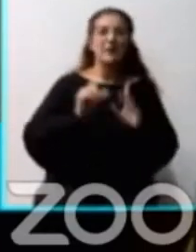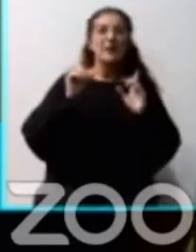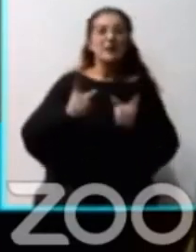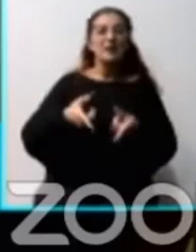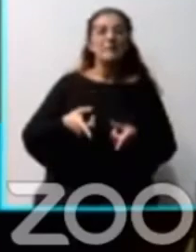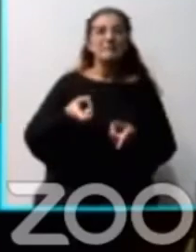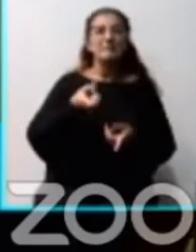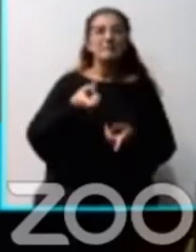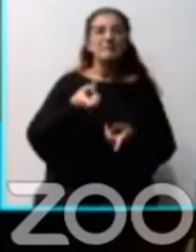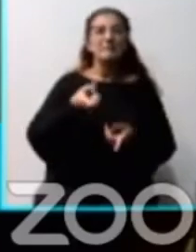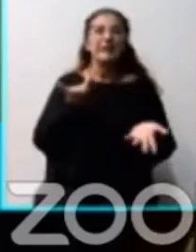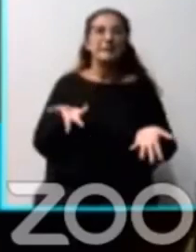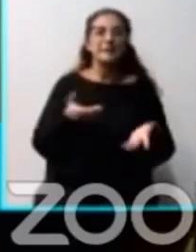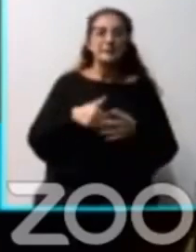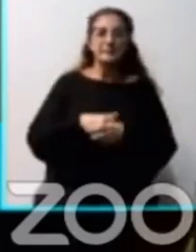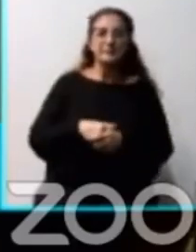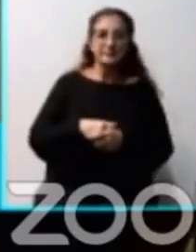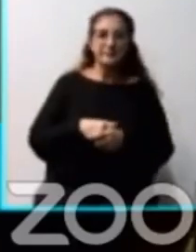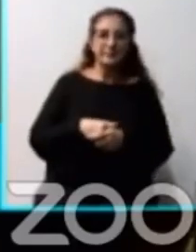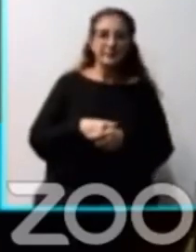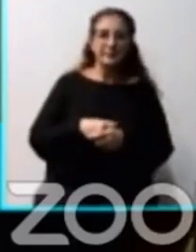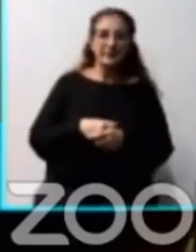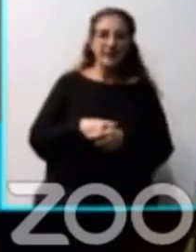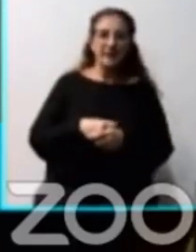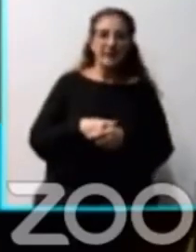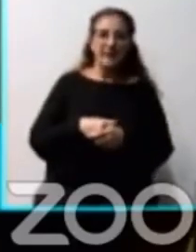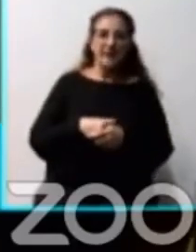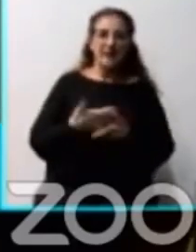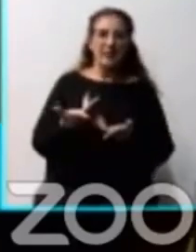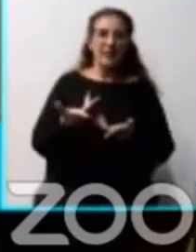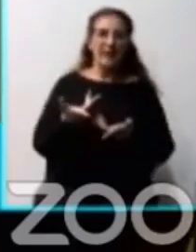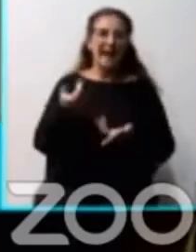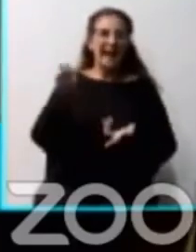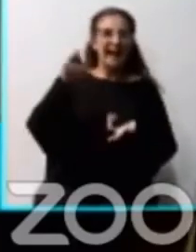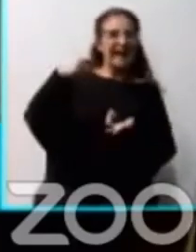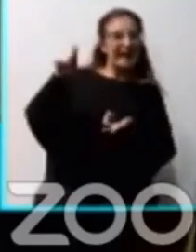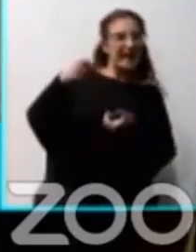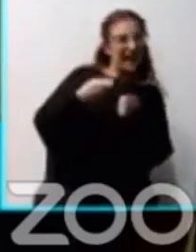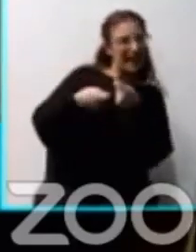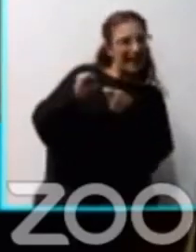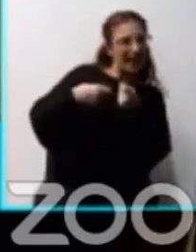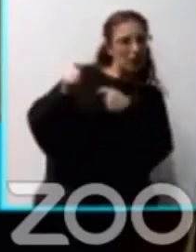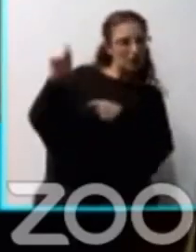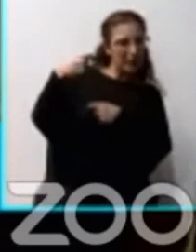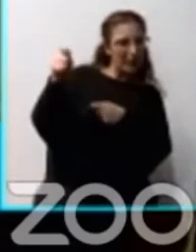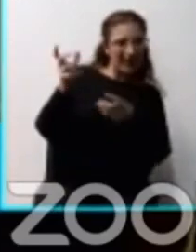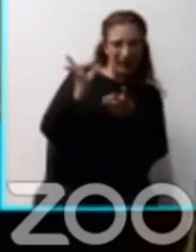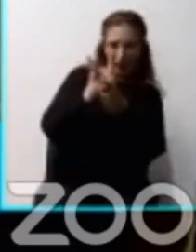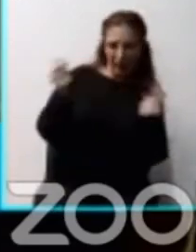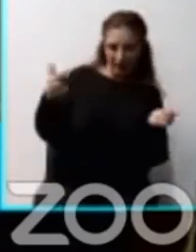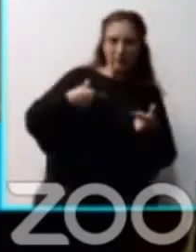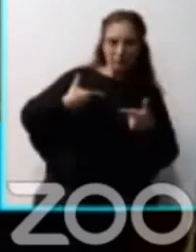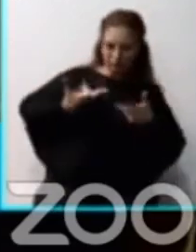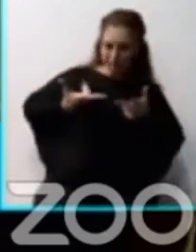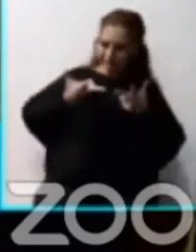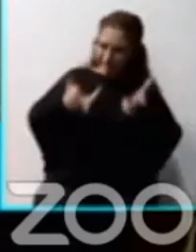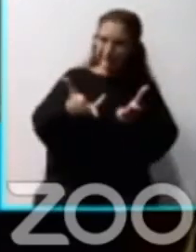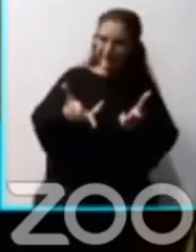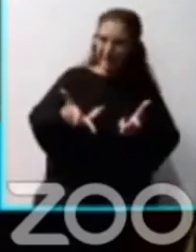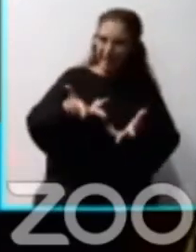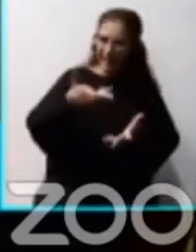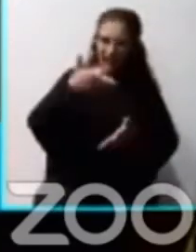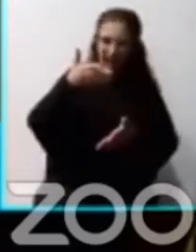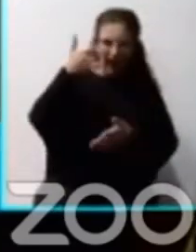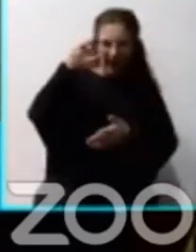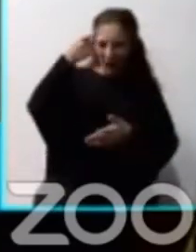realmente de terminar con la especulación inmobiliaria, nosotras queremos ir hasta el final. Hace un